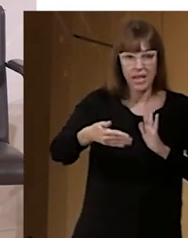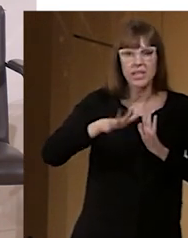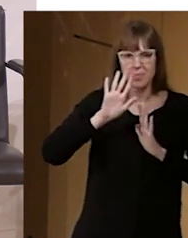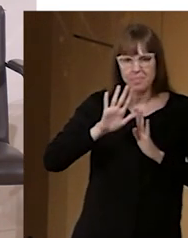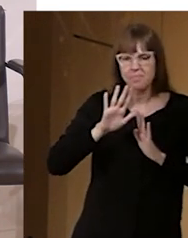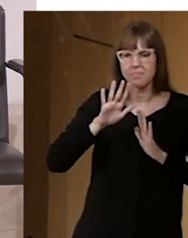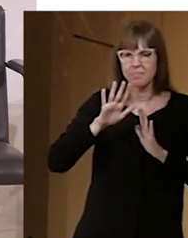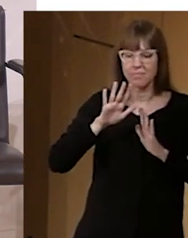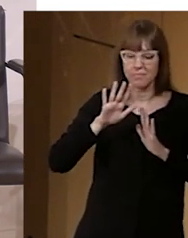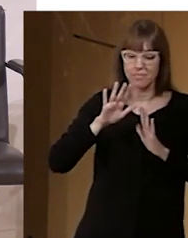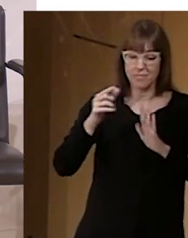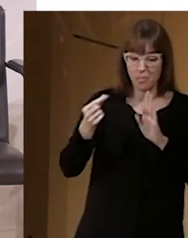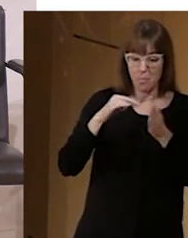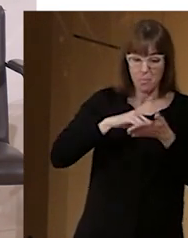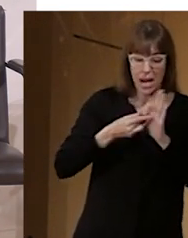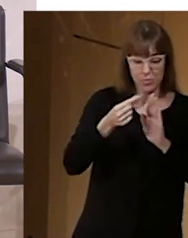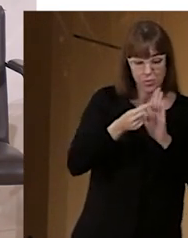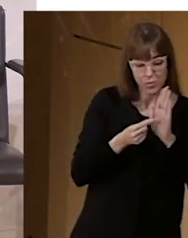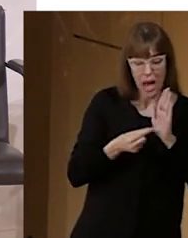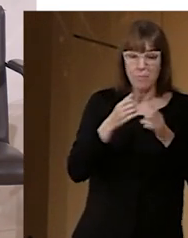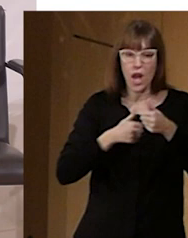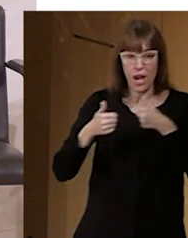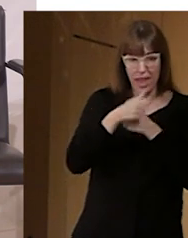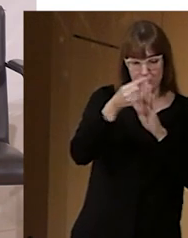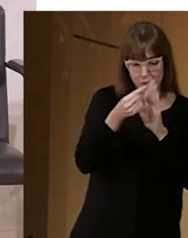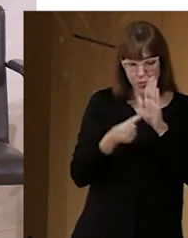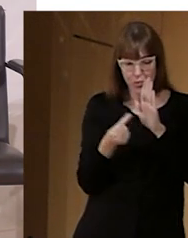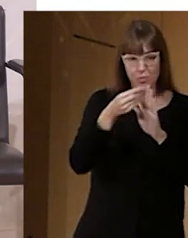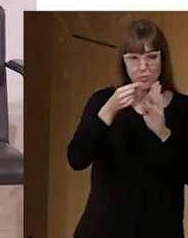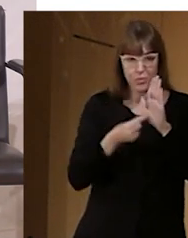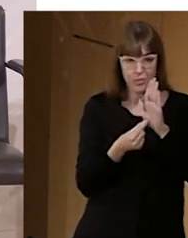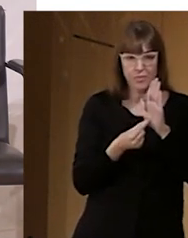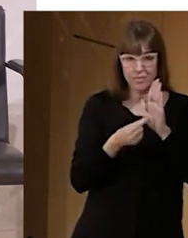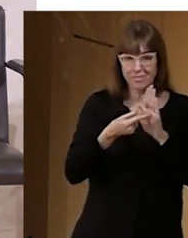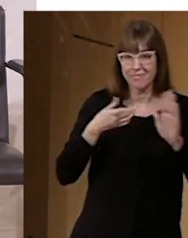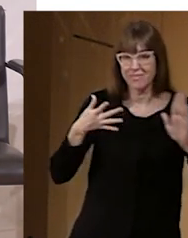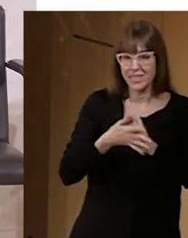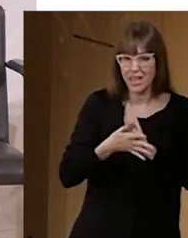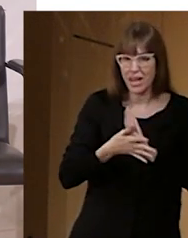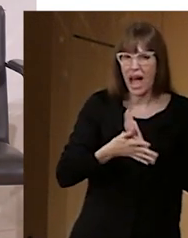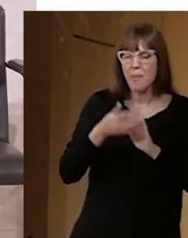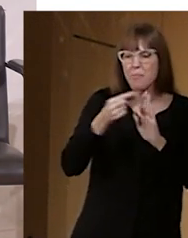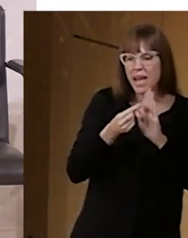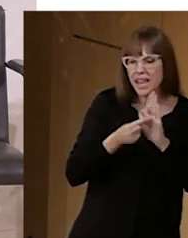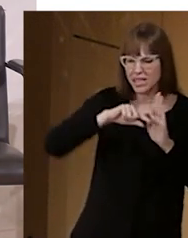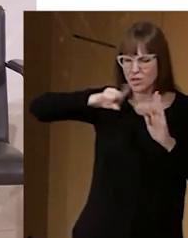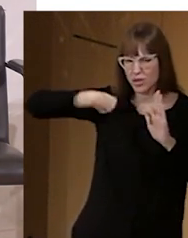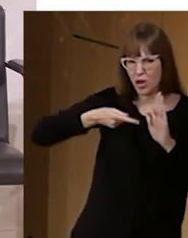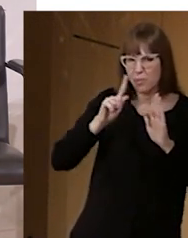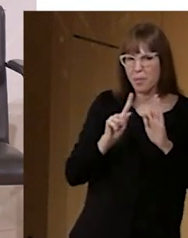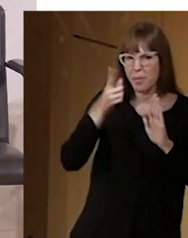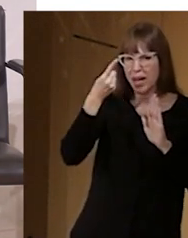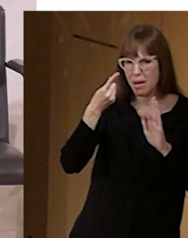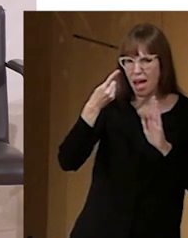ver qué medidas de las que existen a disposición o las que se os puedan ocurrir o de las que estén a vuestro alcance queréis implementar primero